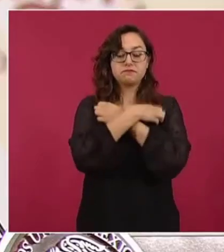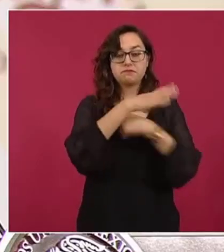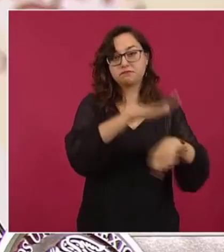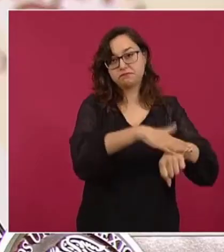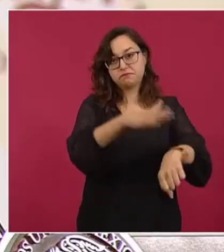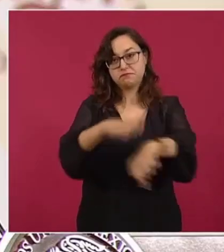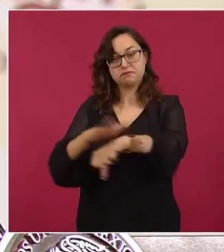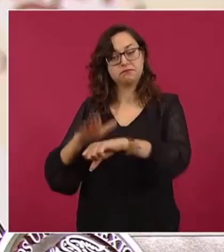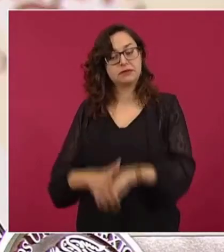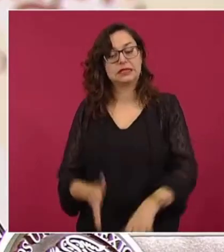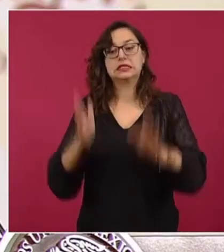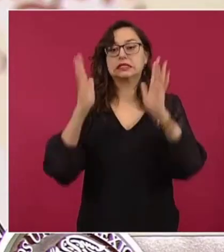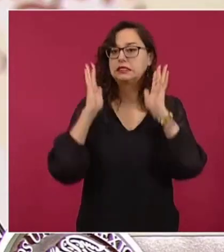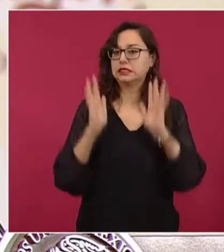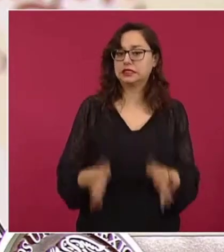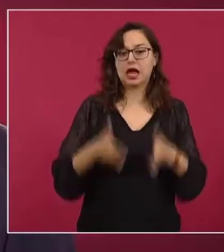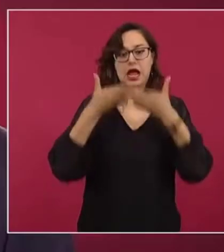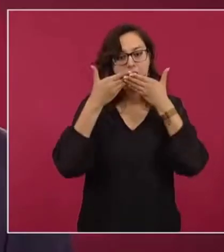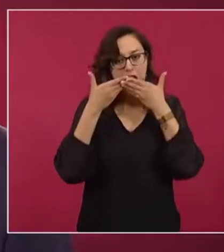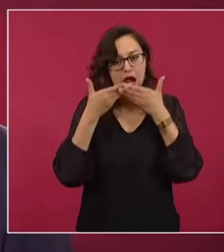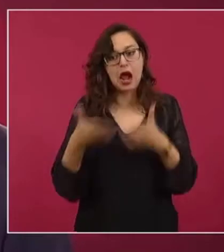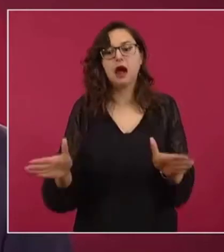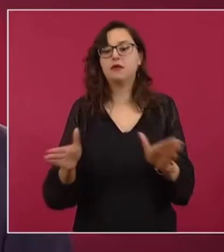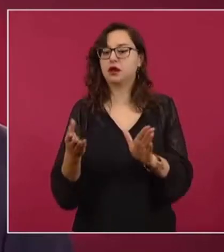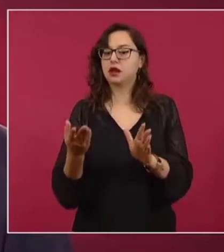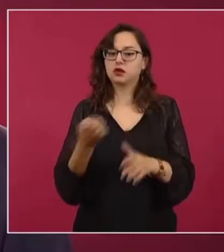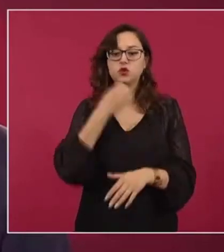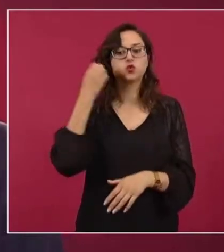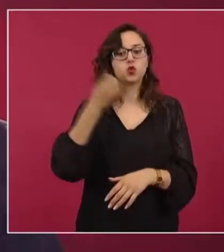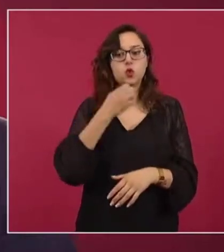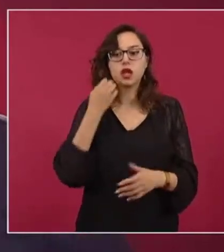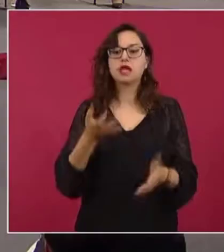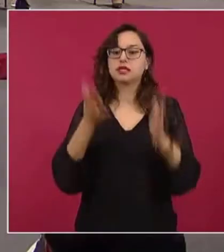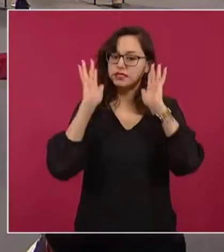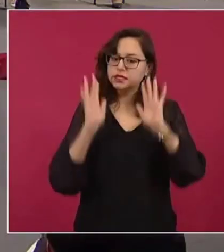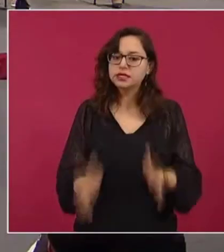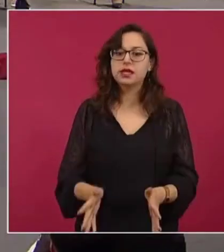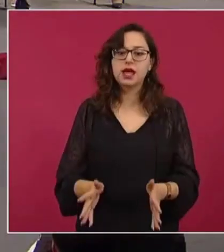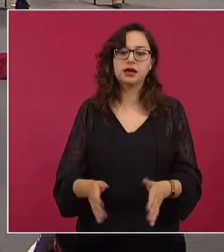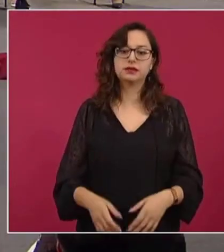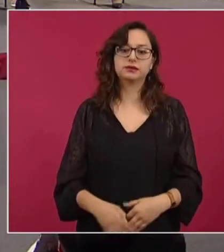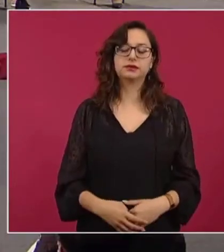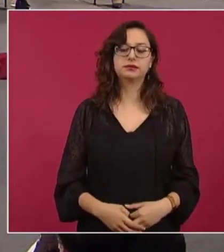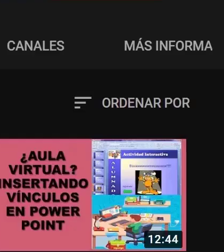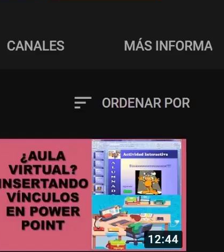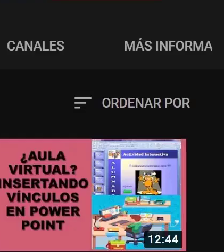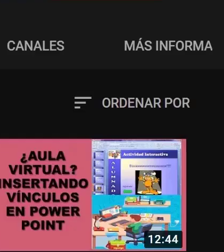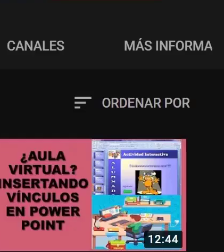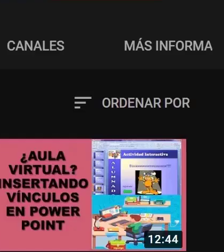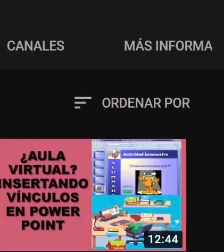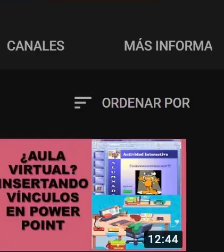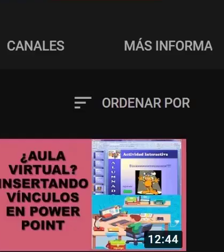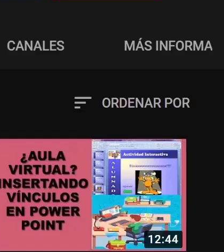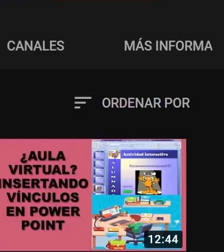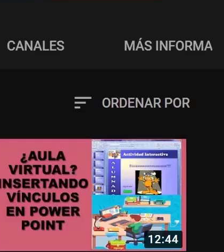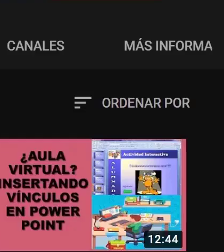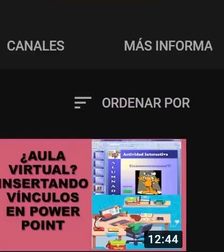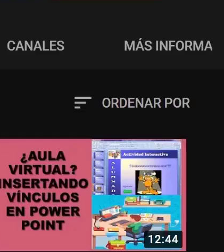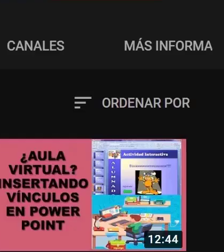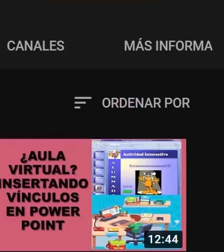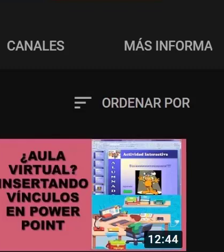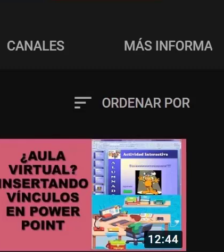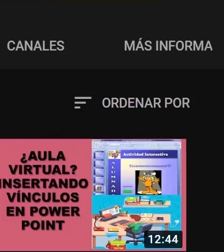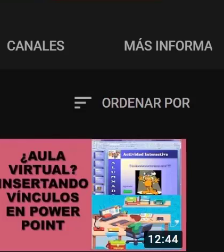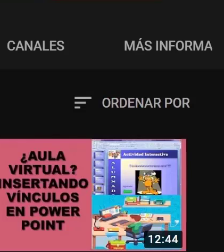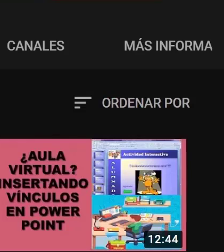del ramo, a regresar ya a las escuelas. Muchas gracias. Muchas gracias por haber visto este